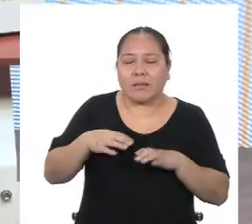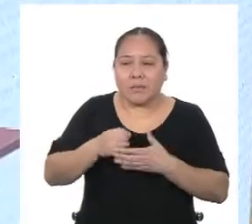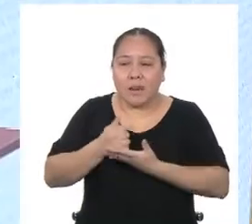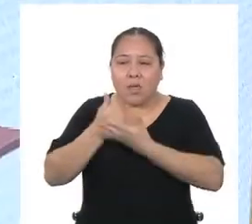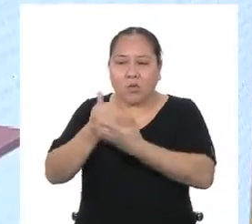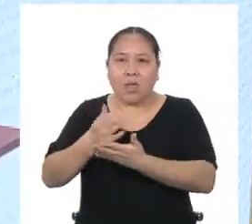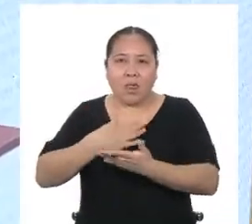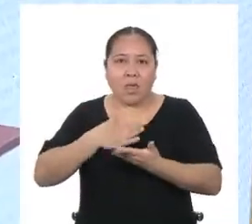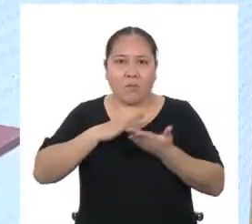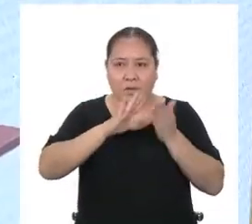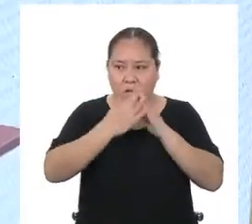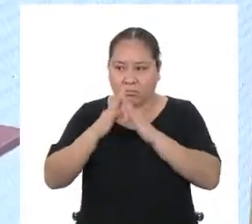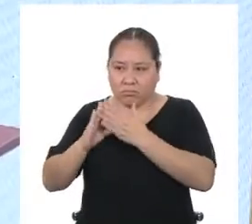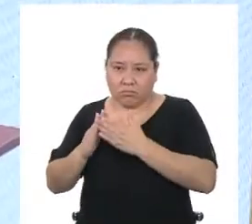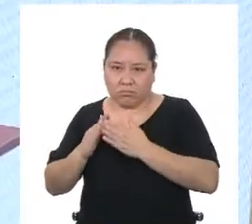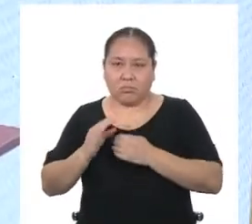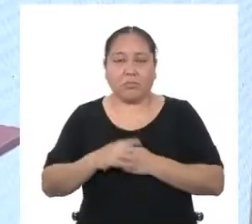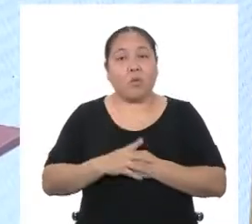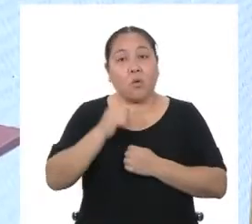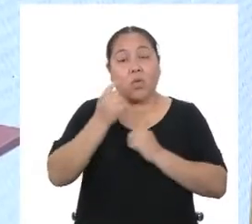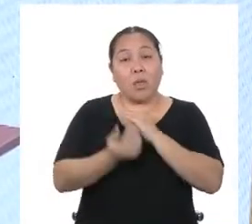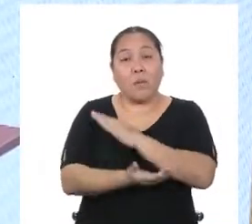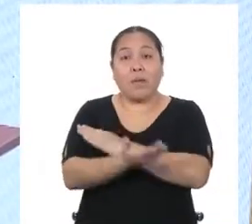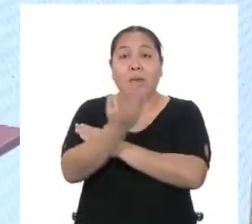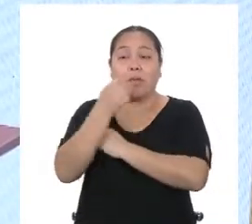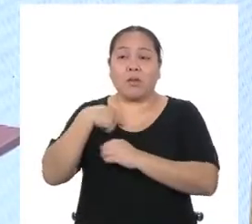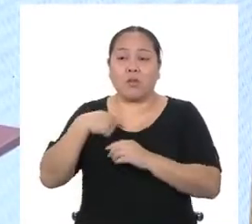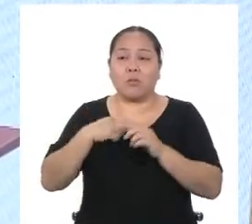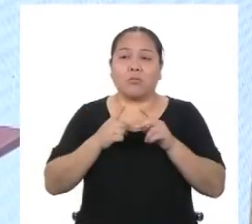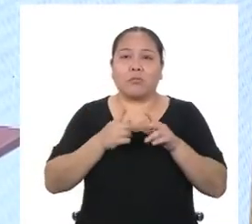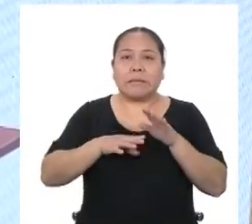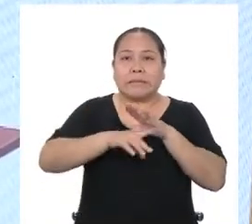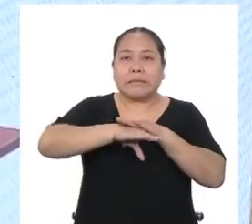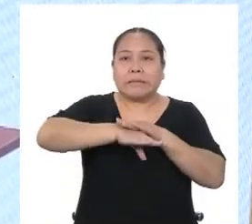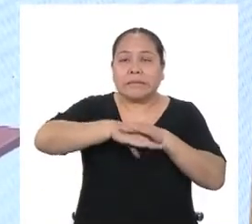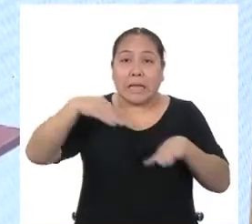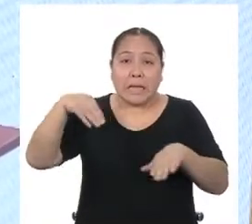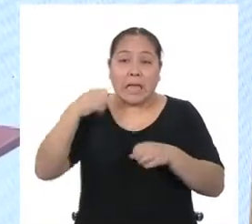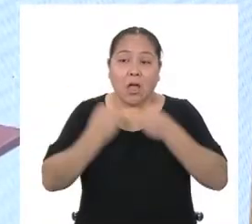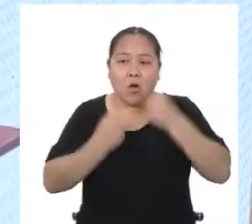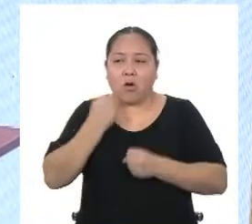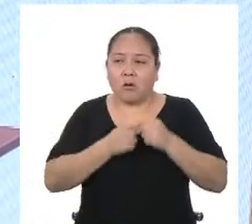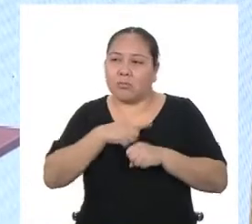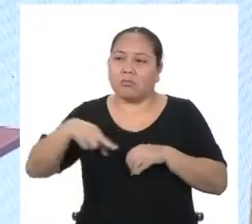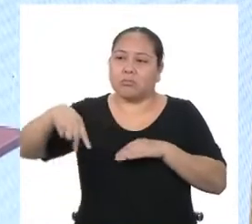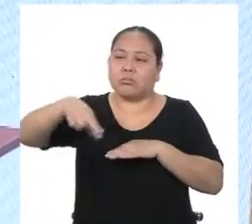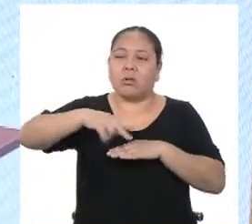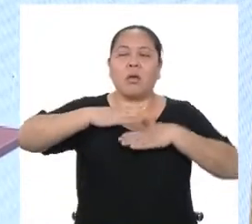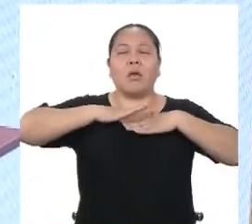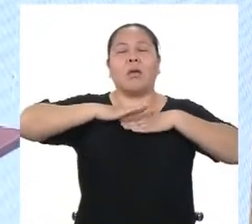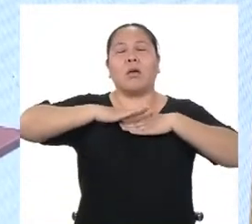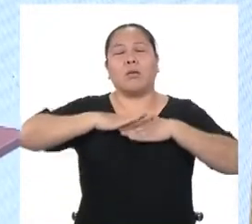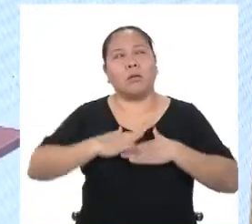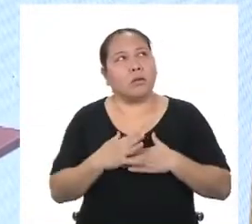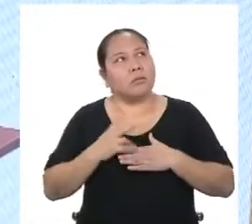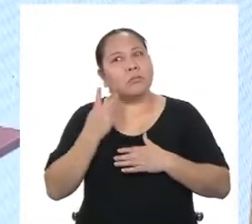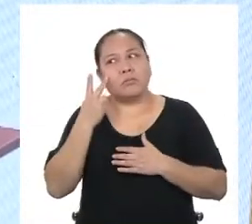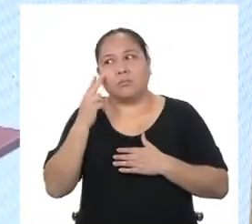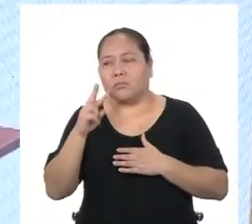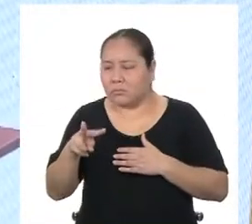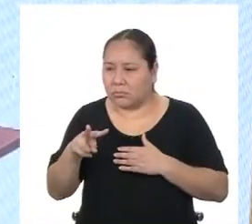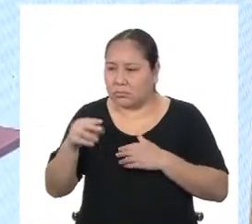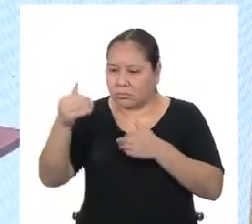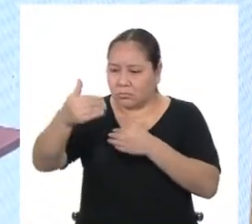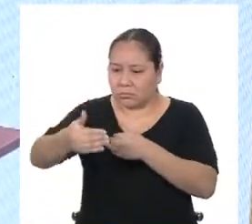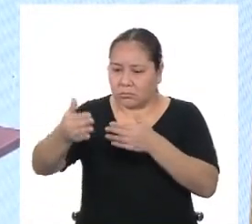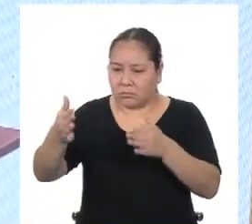a mi barrio. Una mañana que había salido a correr, apareció la idea. Paré por un poco de aire y le presté atención a la cancha de fútbol